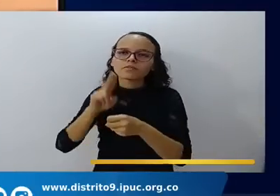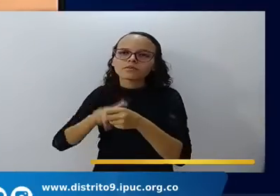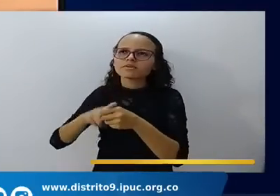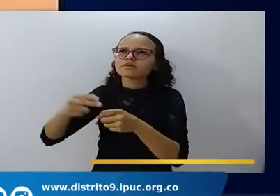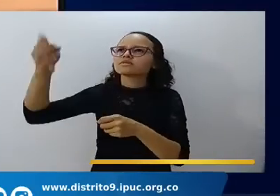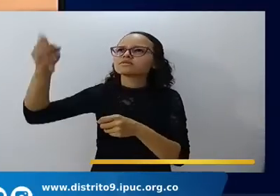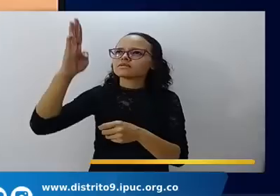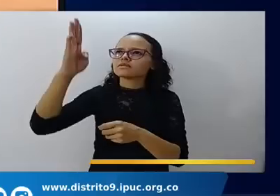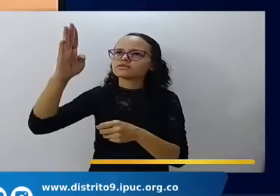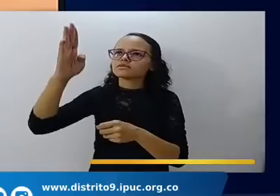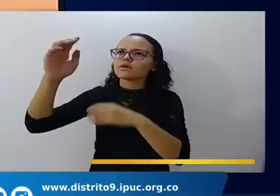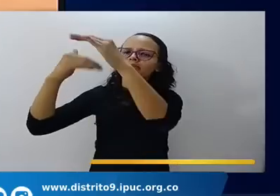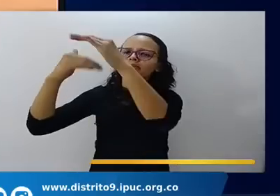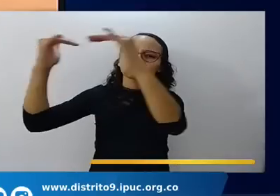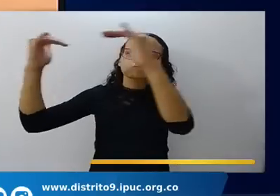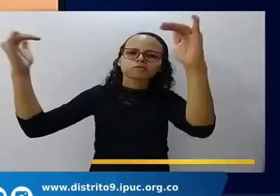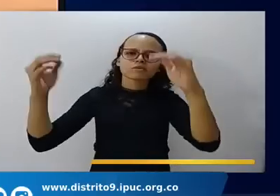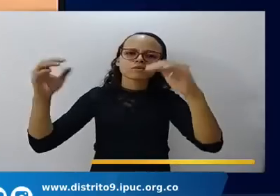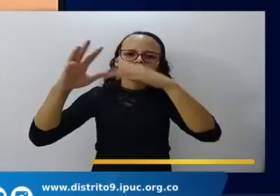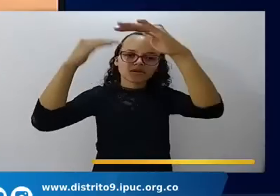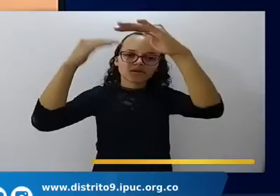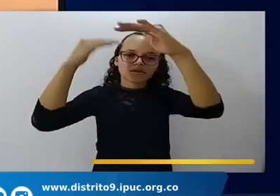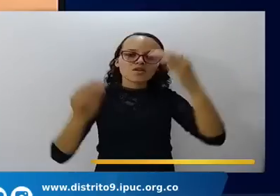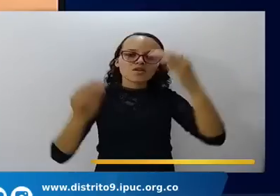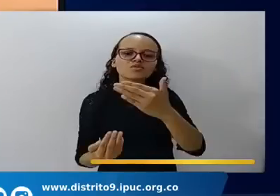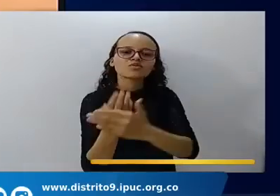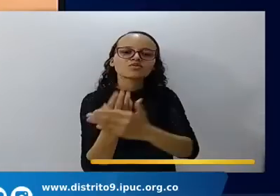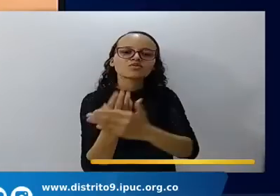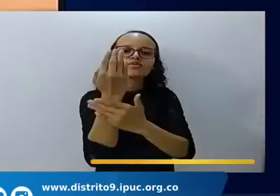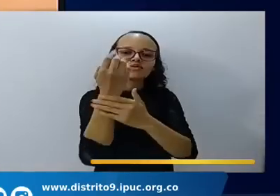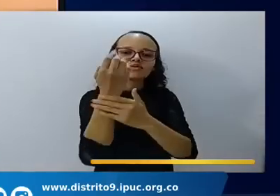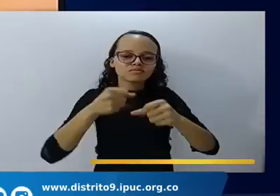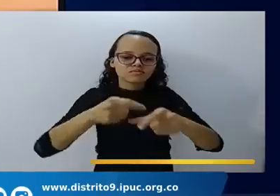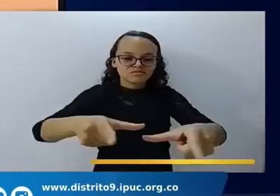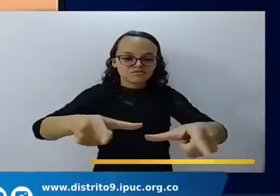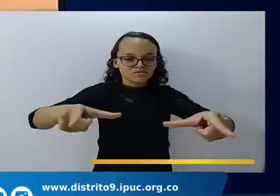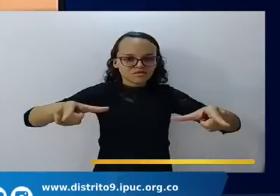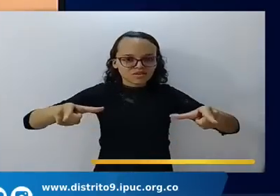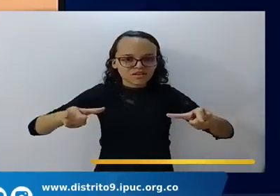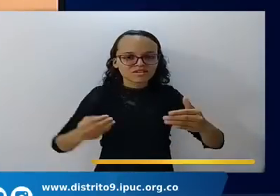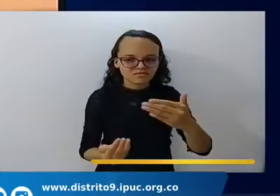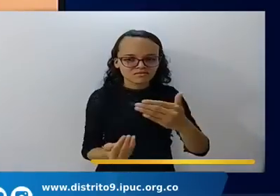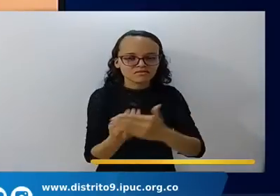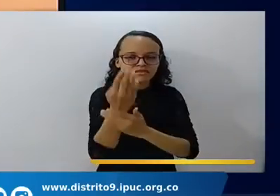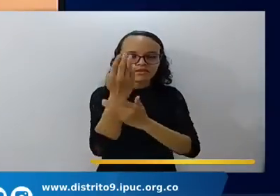cielos nuevos y tierra donde mora.